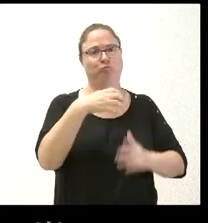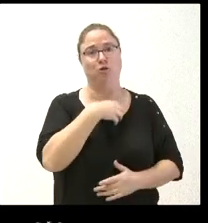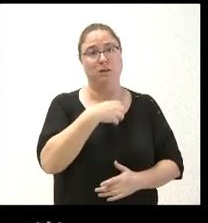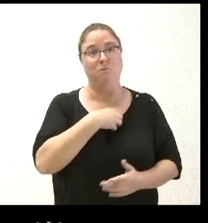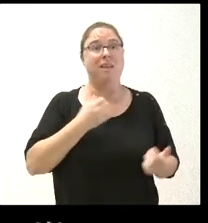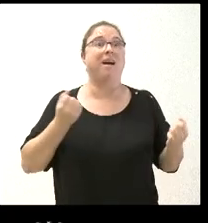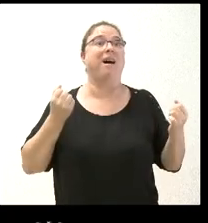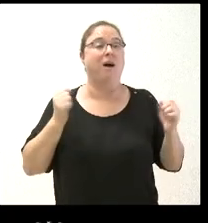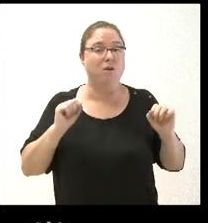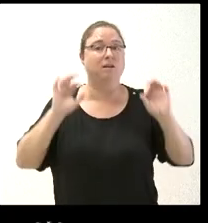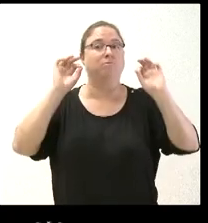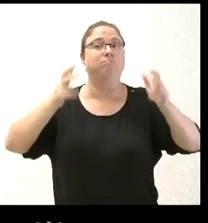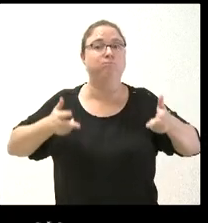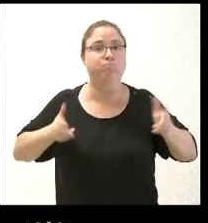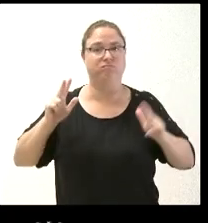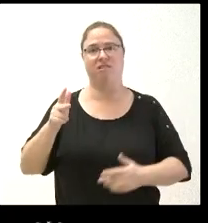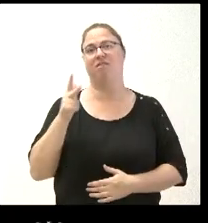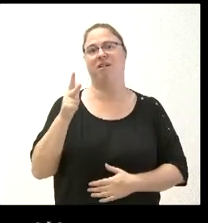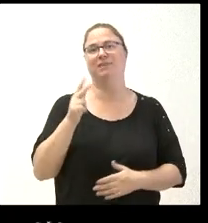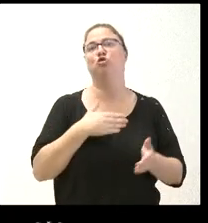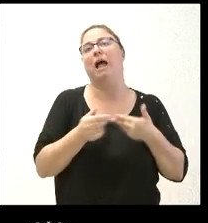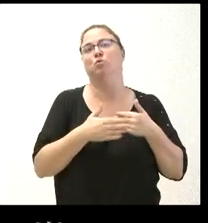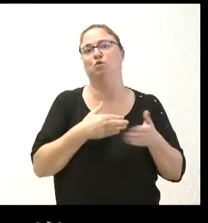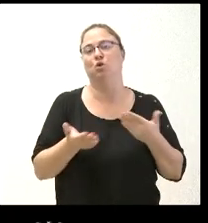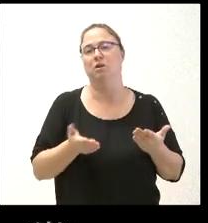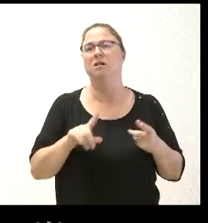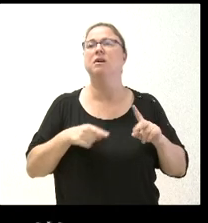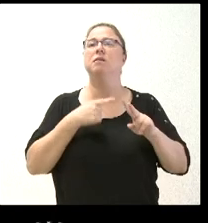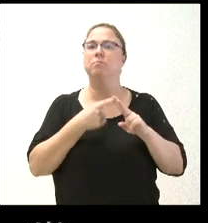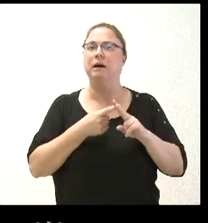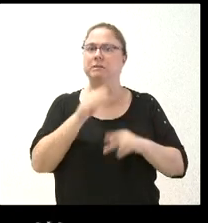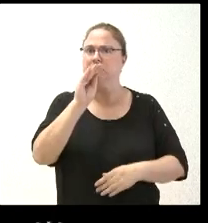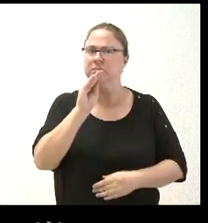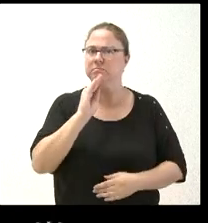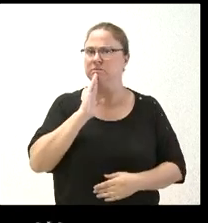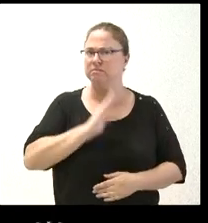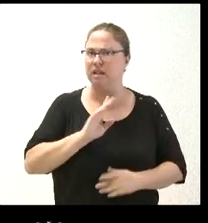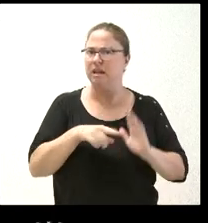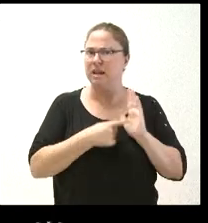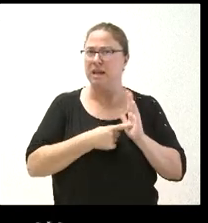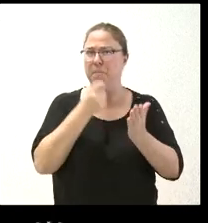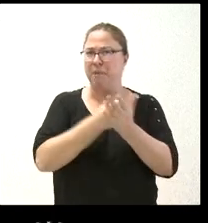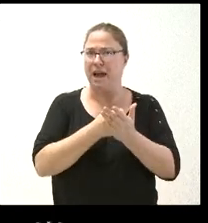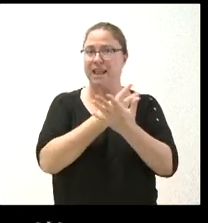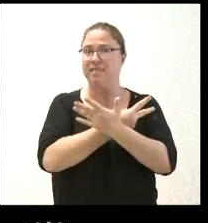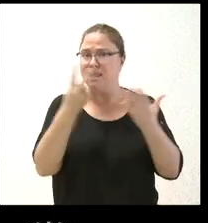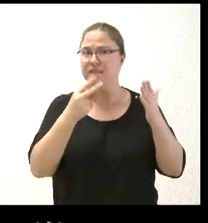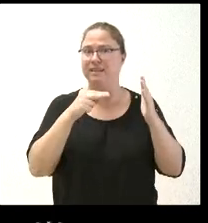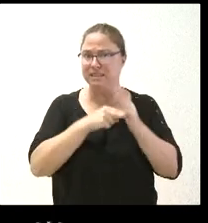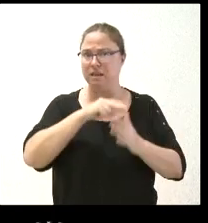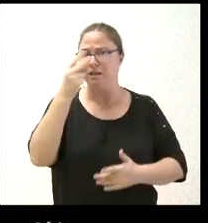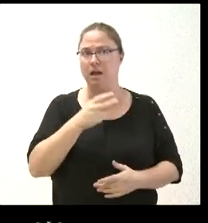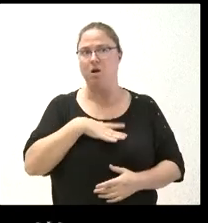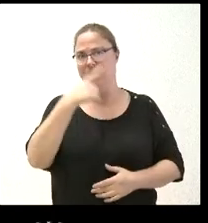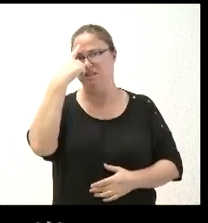menos que se concedan los derechos de autor, el propio autor y luego si es lícito o si le parece lícito pagar 17.000 euros sabiendo